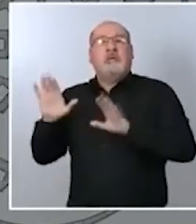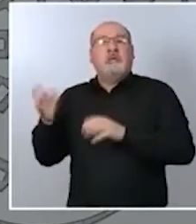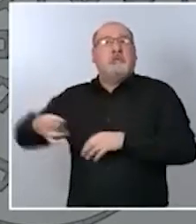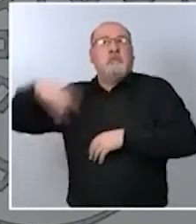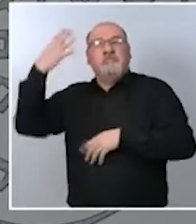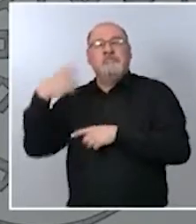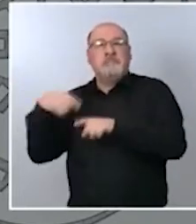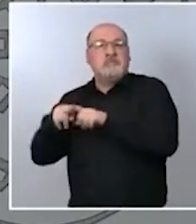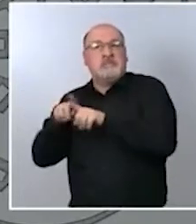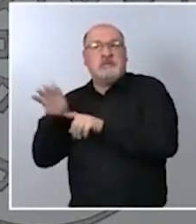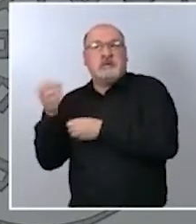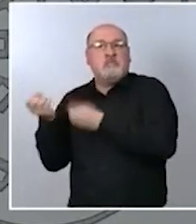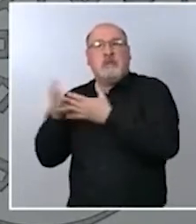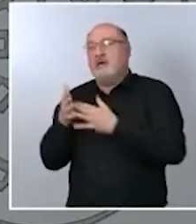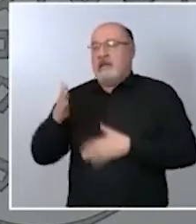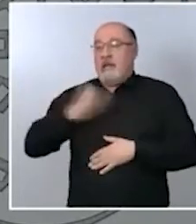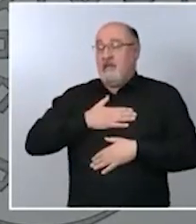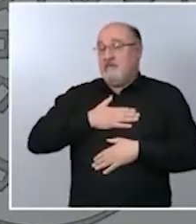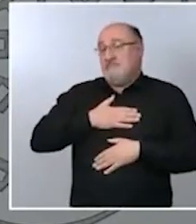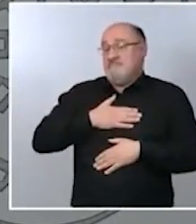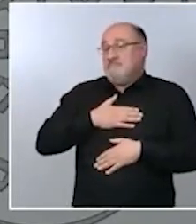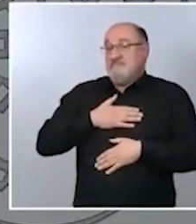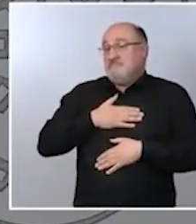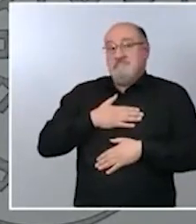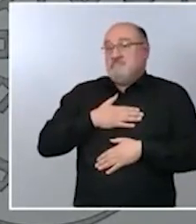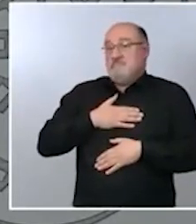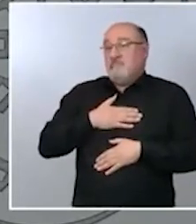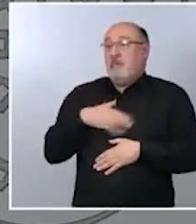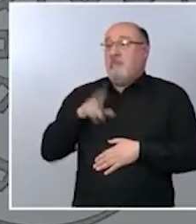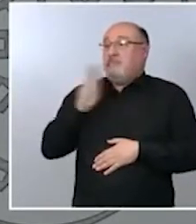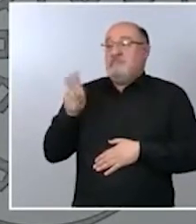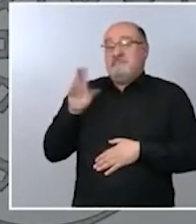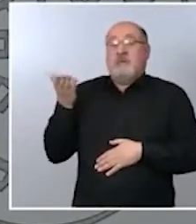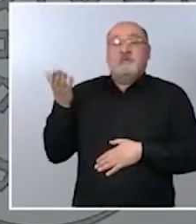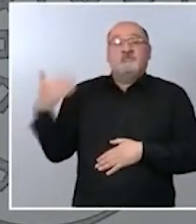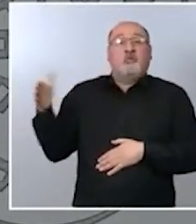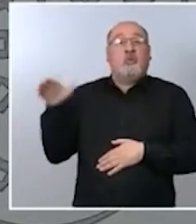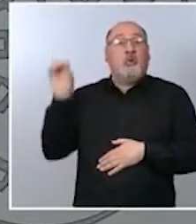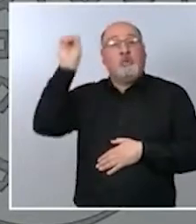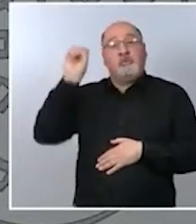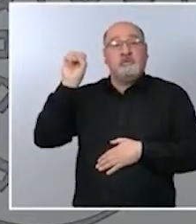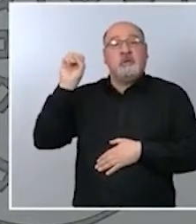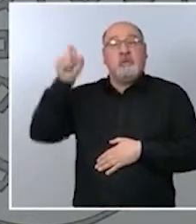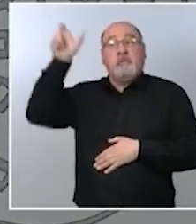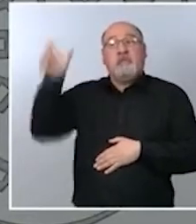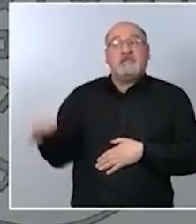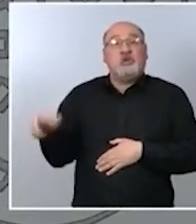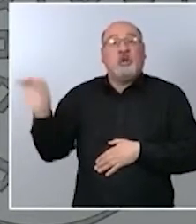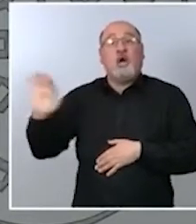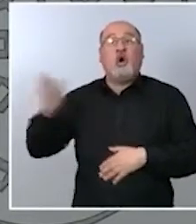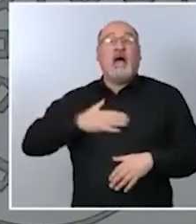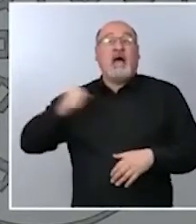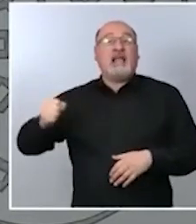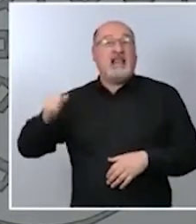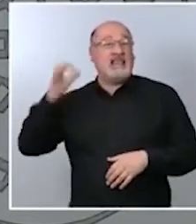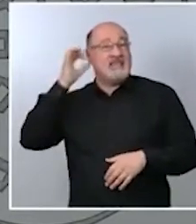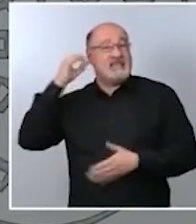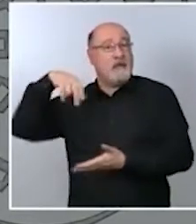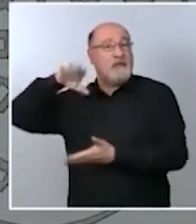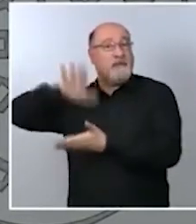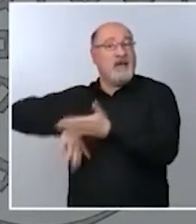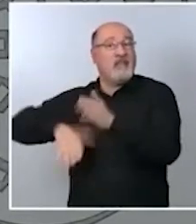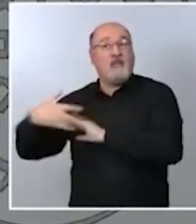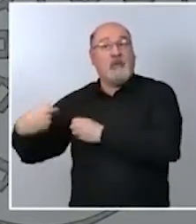y no me corresponde a mí el evaluar el porqué determinada persona o la alcaldesa de Barcelona se ha referido